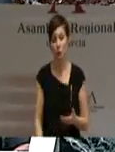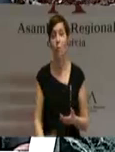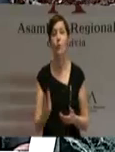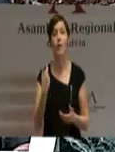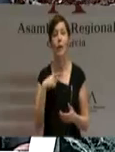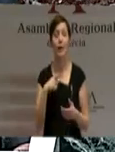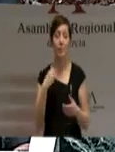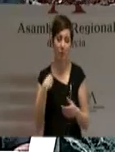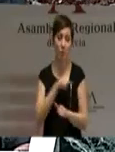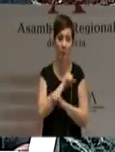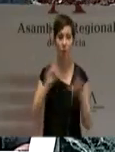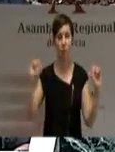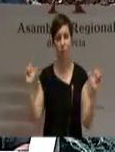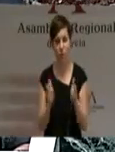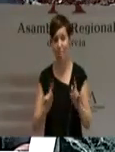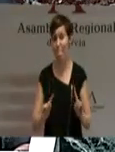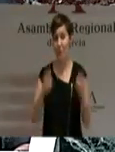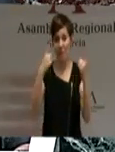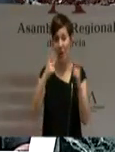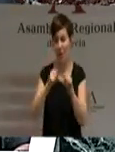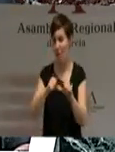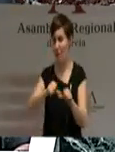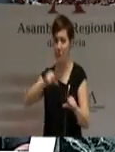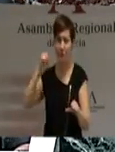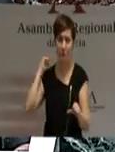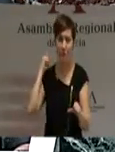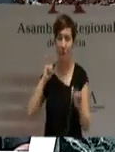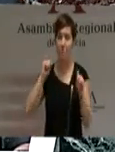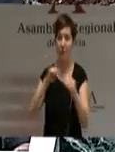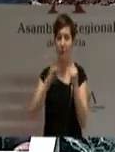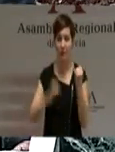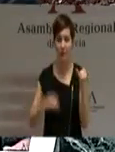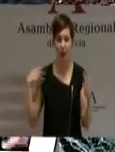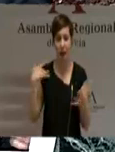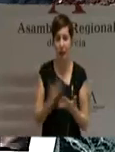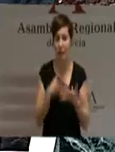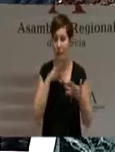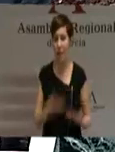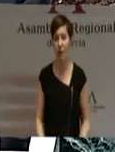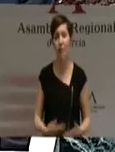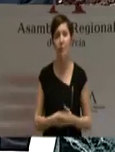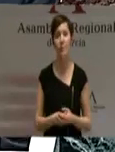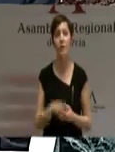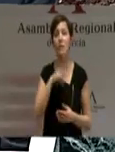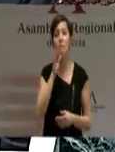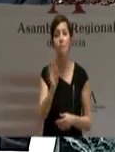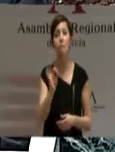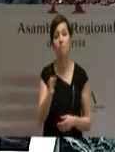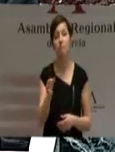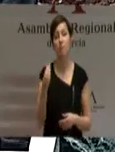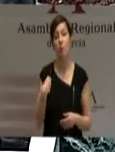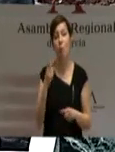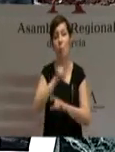número de parados, por vez primera desde que se inició la crisis. Bien, es verdad que ha caído la población activa,